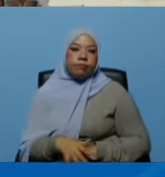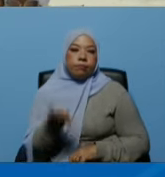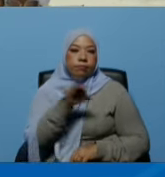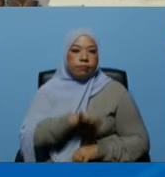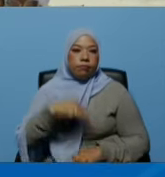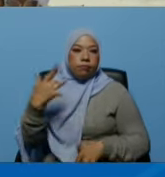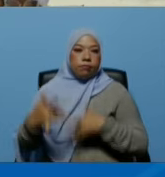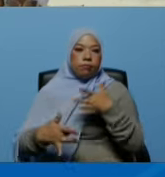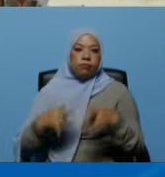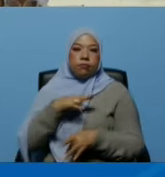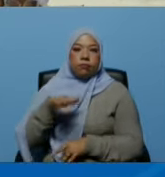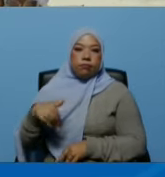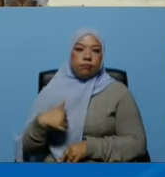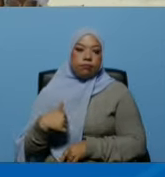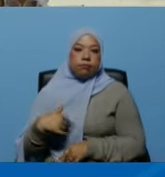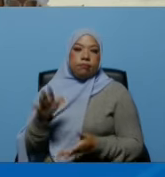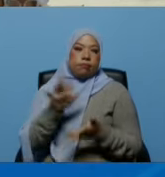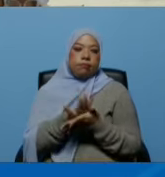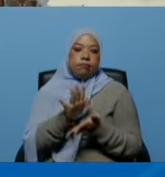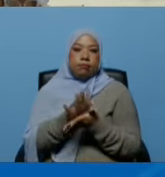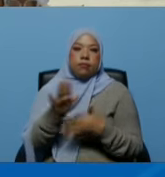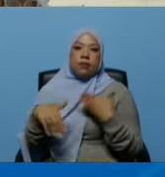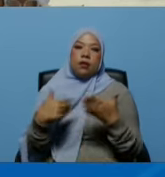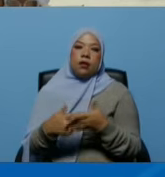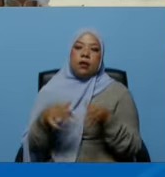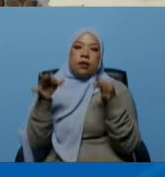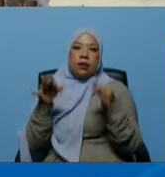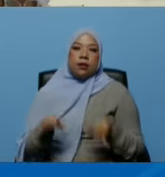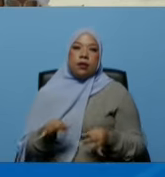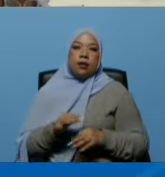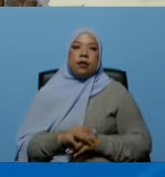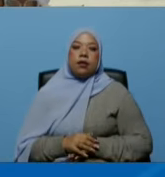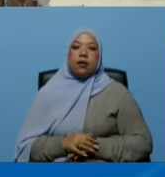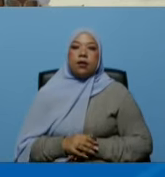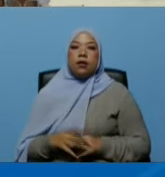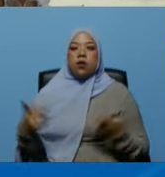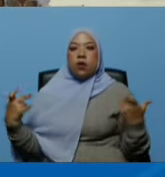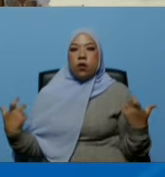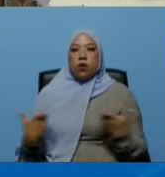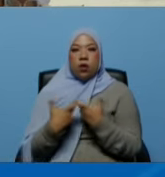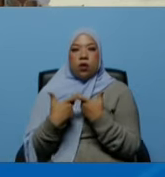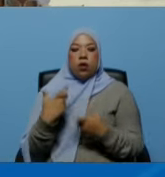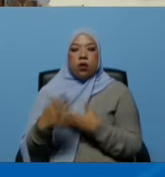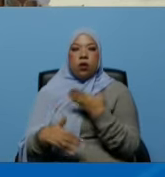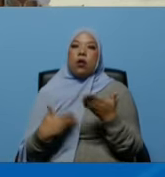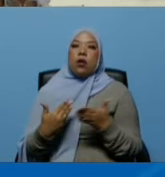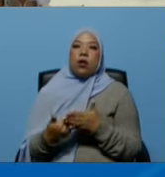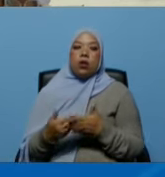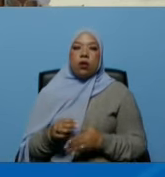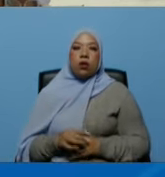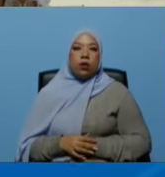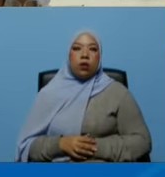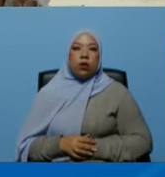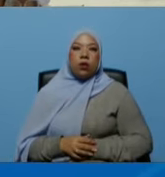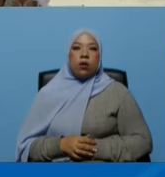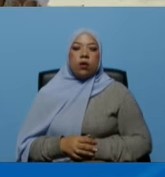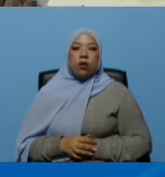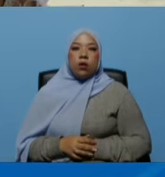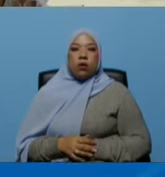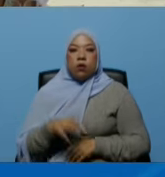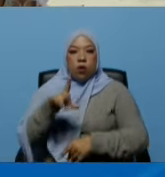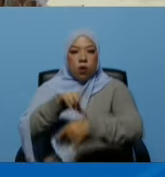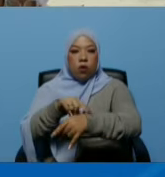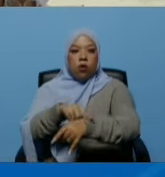soy un pacifista eso sí un guerrero un guerrero así que doctor